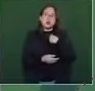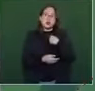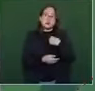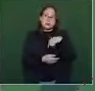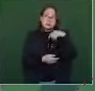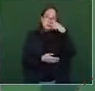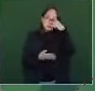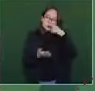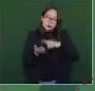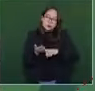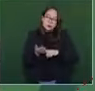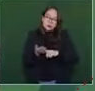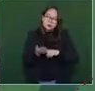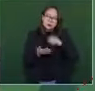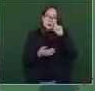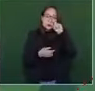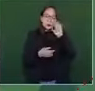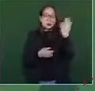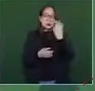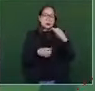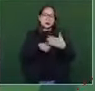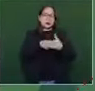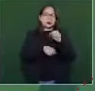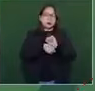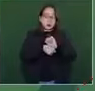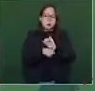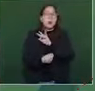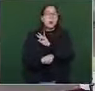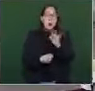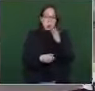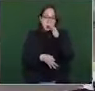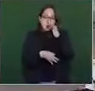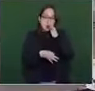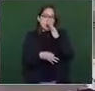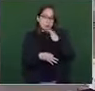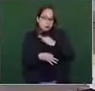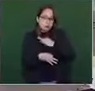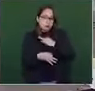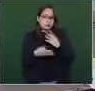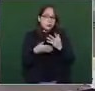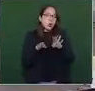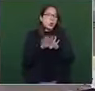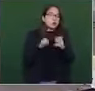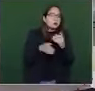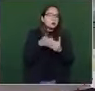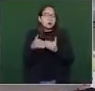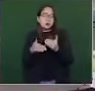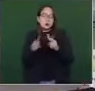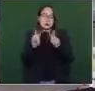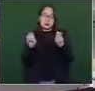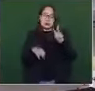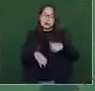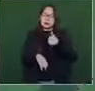para la próxima semana ya él pueda informarnos sobre este tema. Y